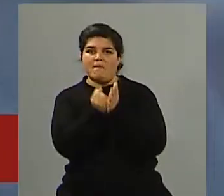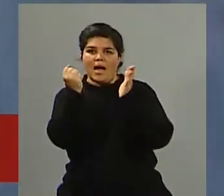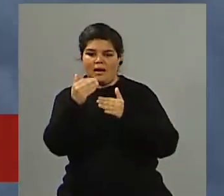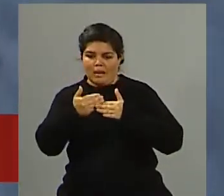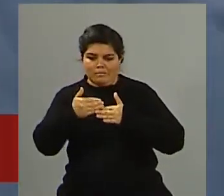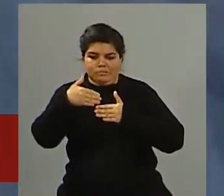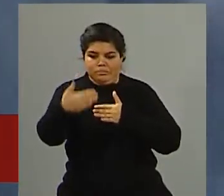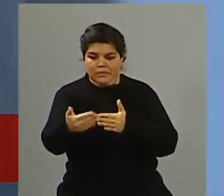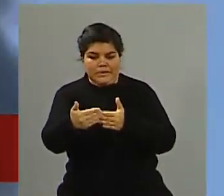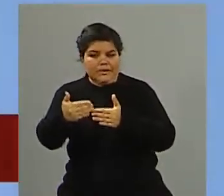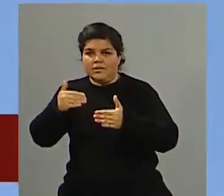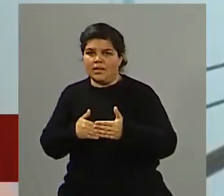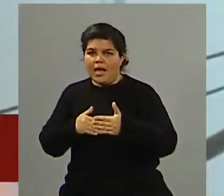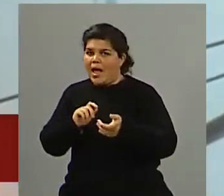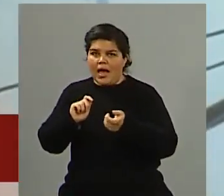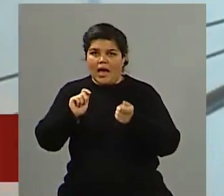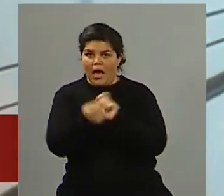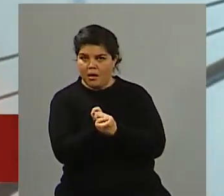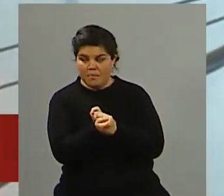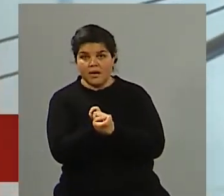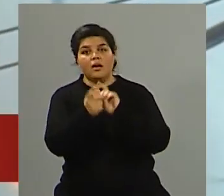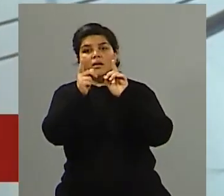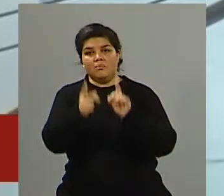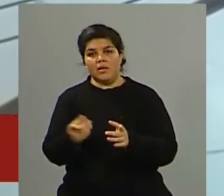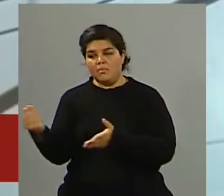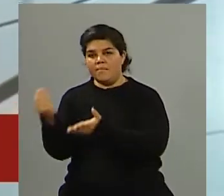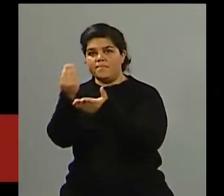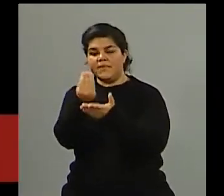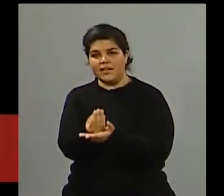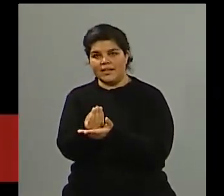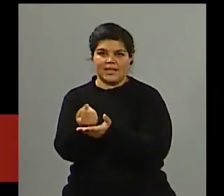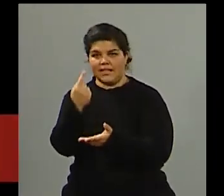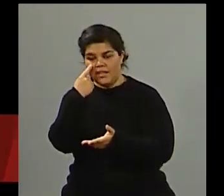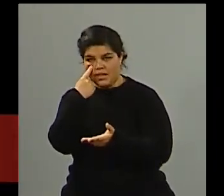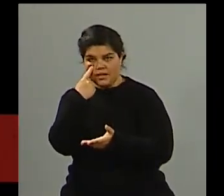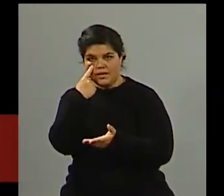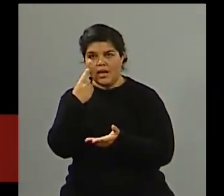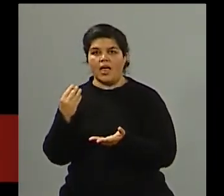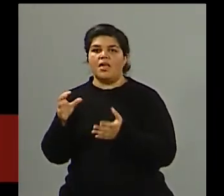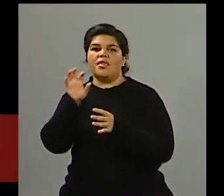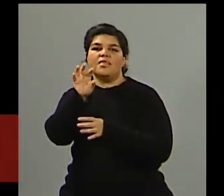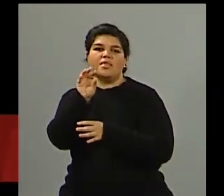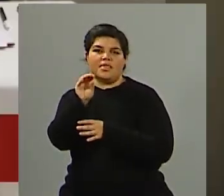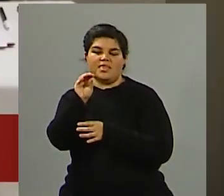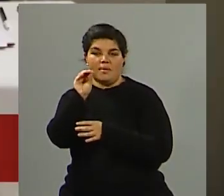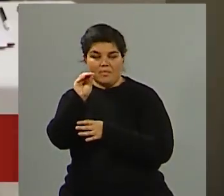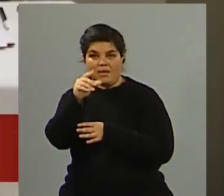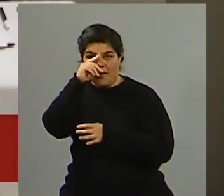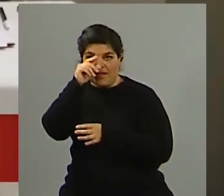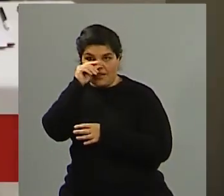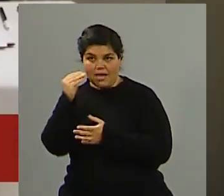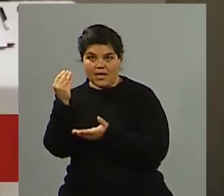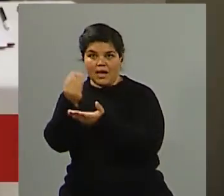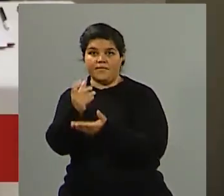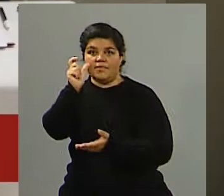vamos a estar hablando con una de las candidatas a intendenta por el Departamento de las Heras, con Adriana Cano, ahí la vemos